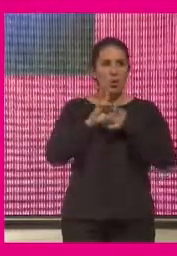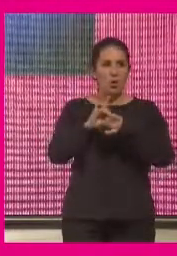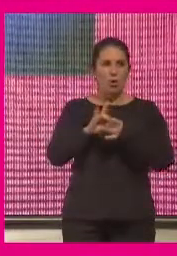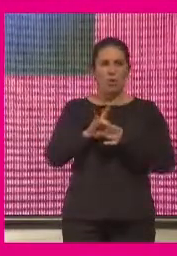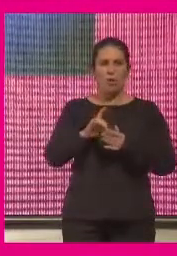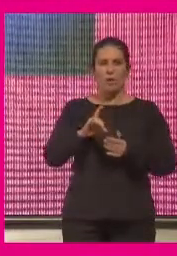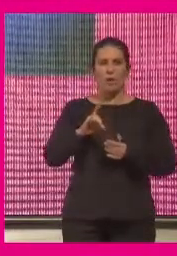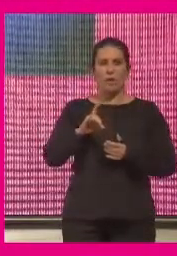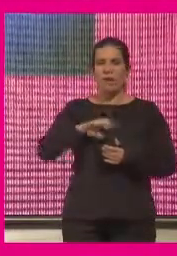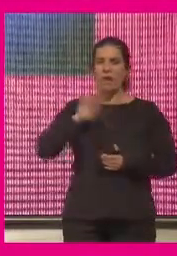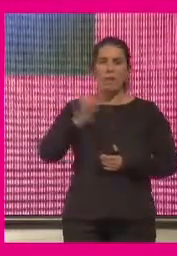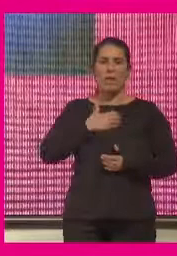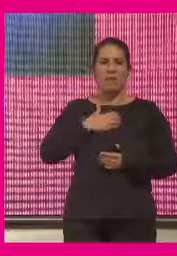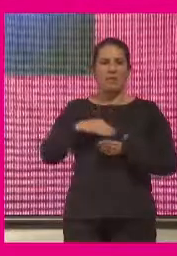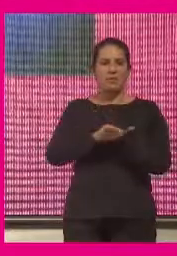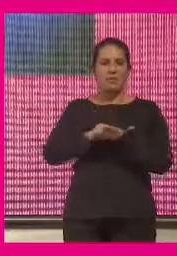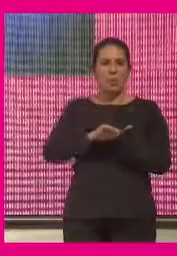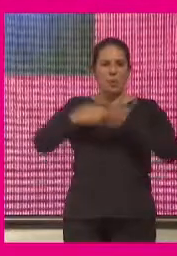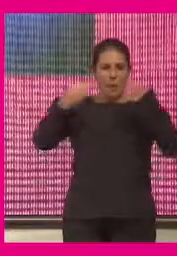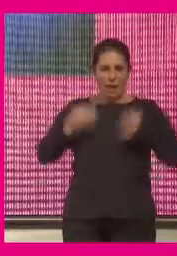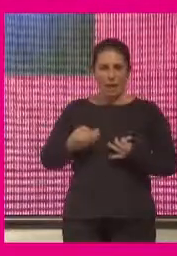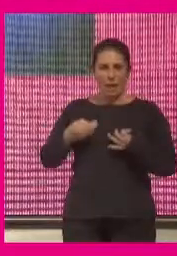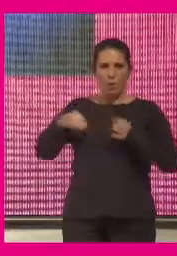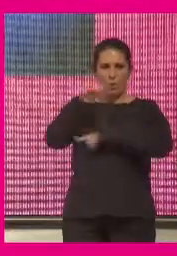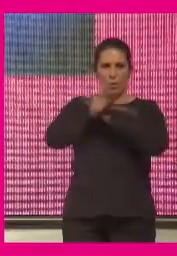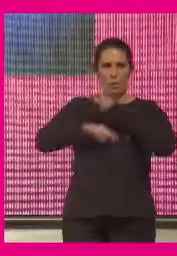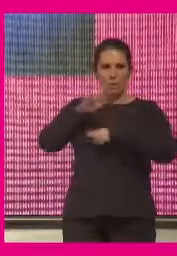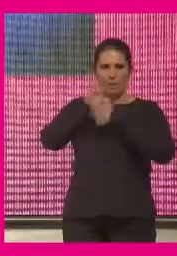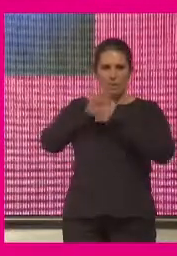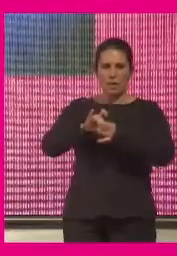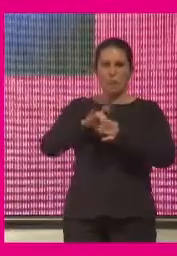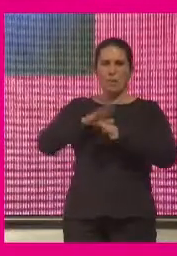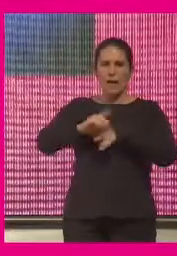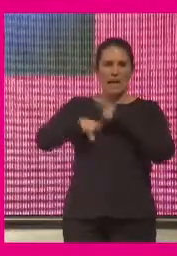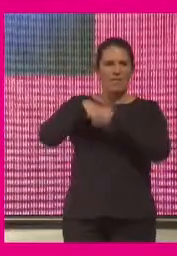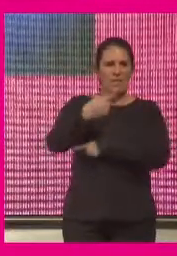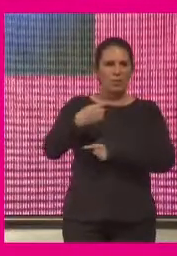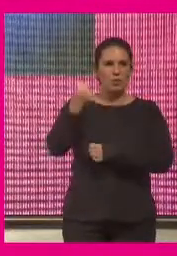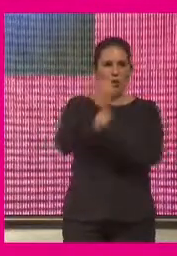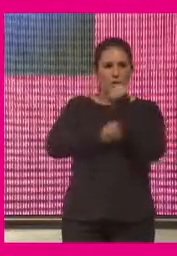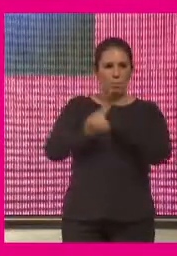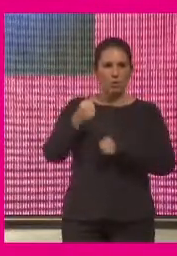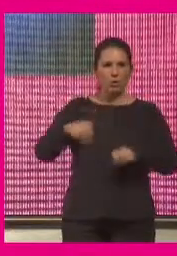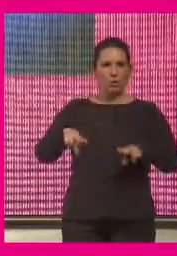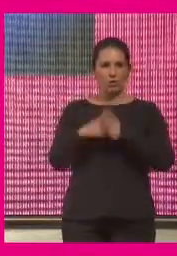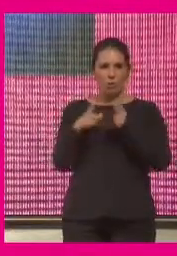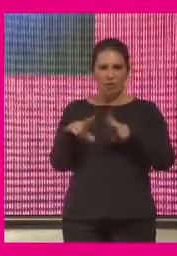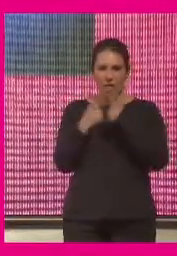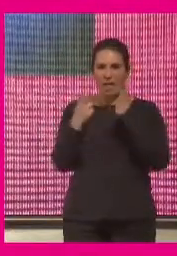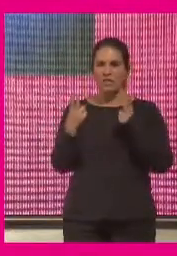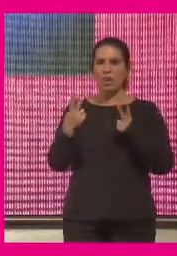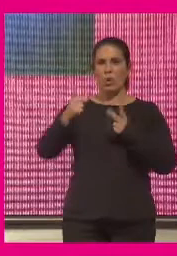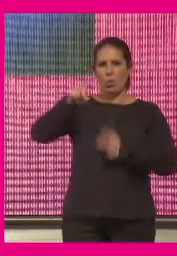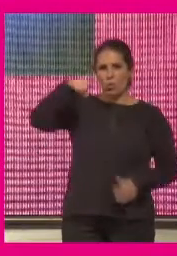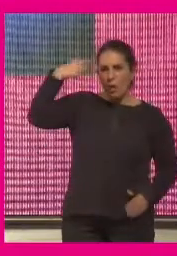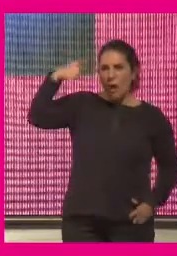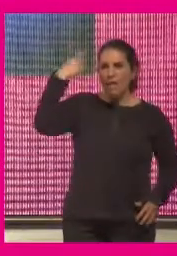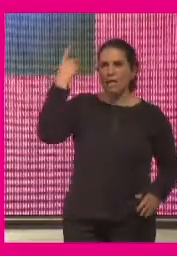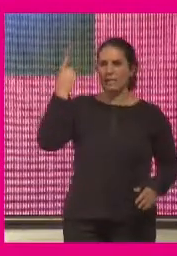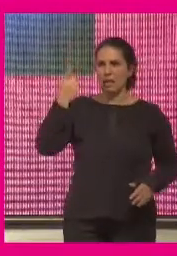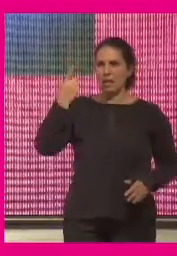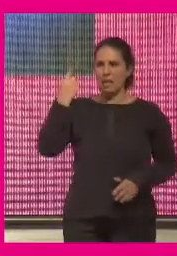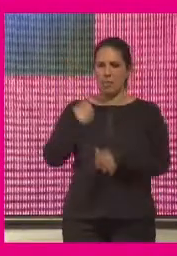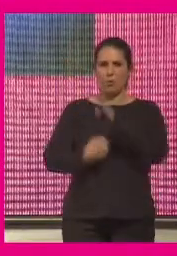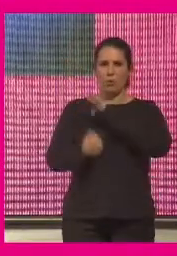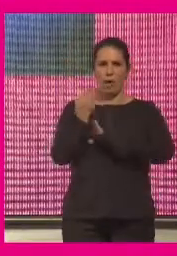realmente los problemas que tenemos asociados a los efectos económicos sociales culturales que ha